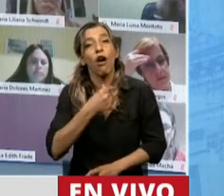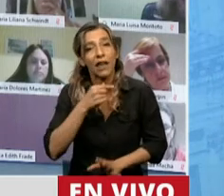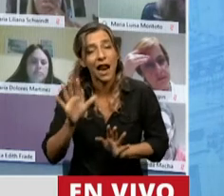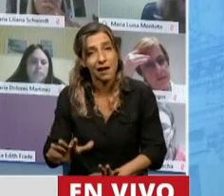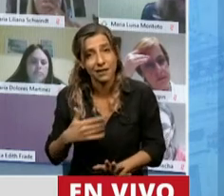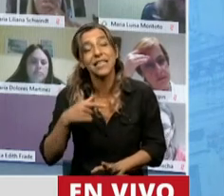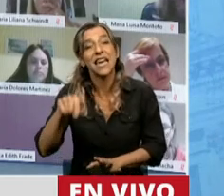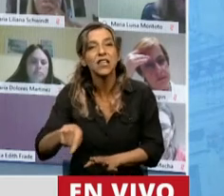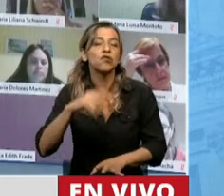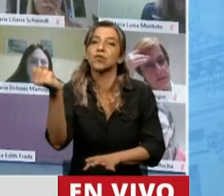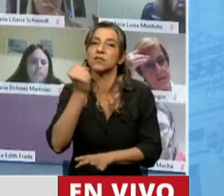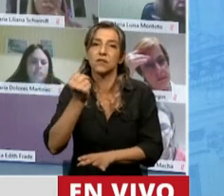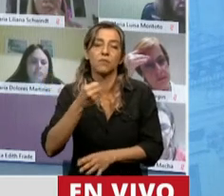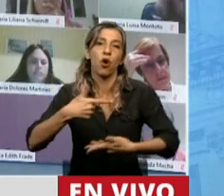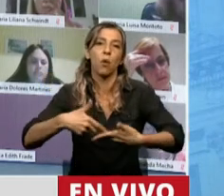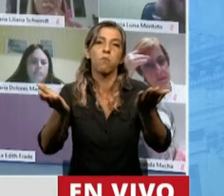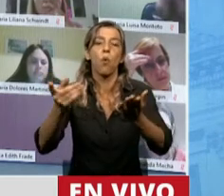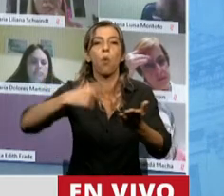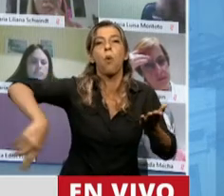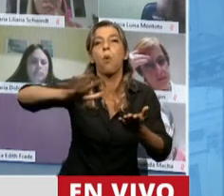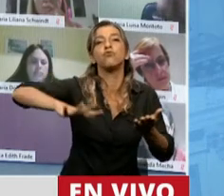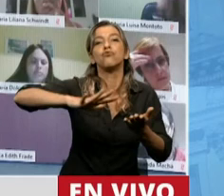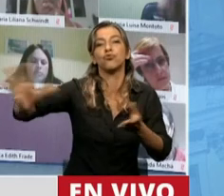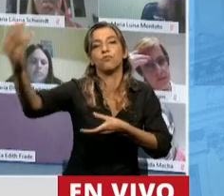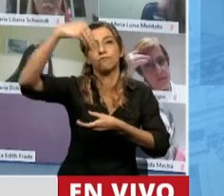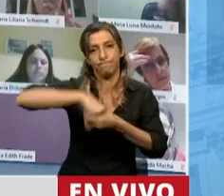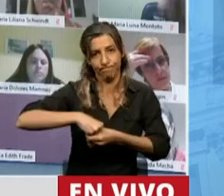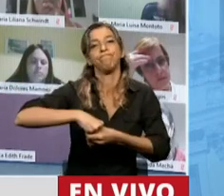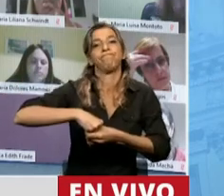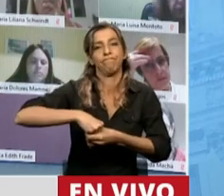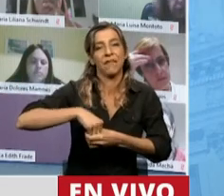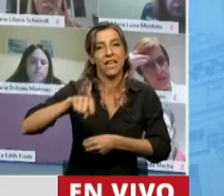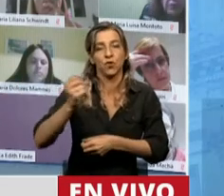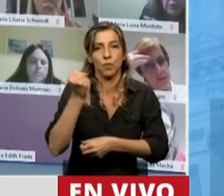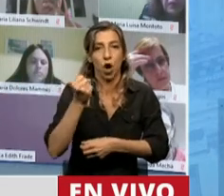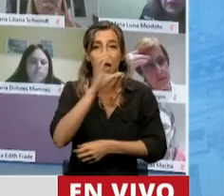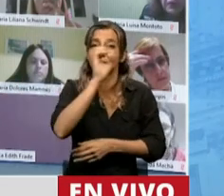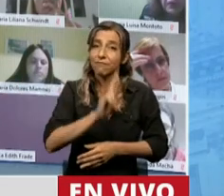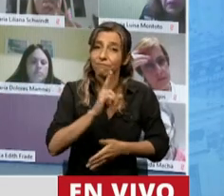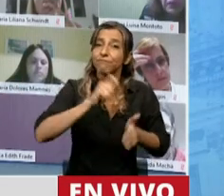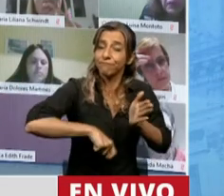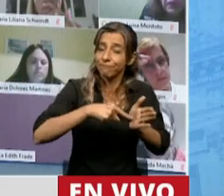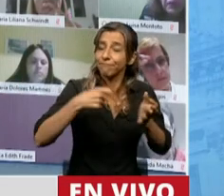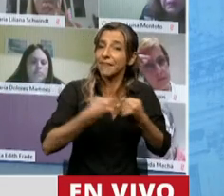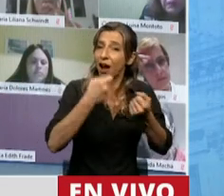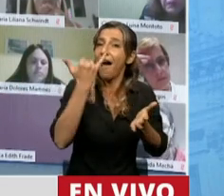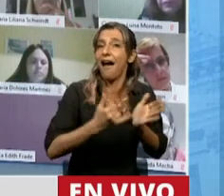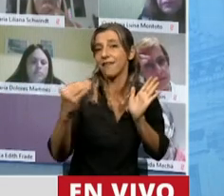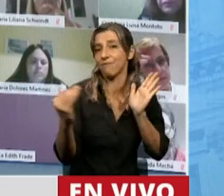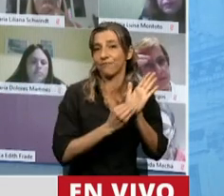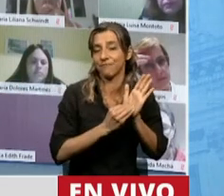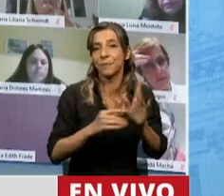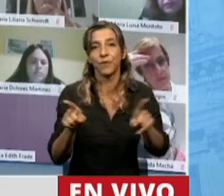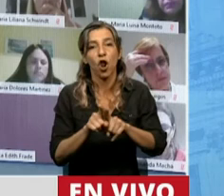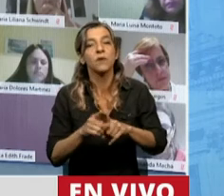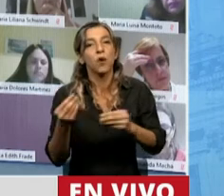participación pública, que es otro de los pilares del Acuerdo de Escazú. Pilar clave tanto para la revisión de proyectos como los procesos